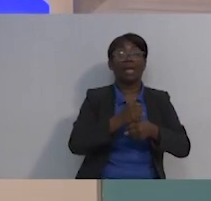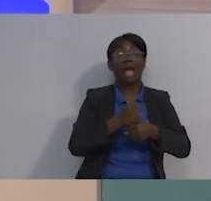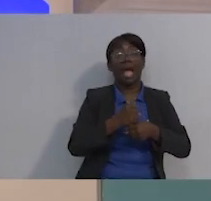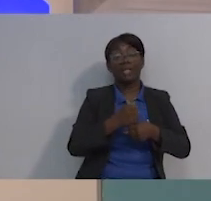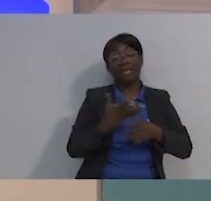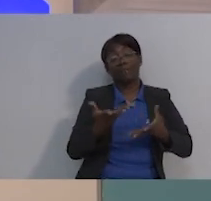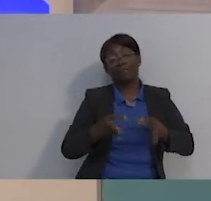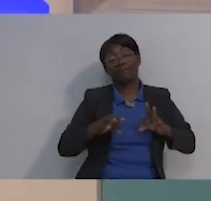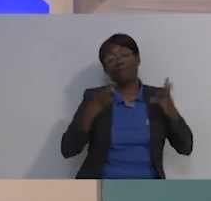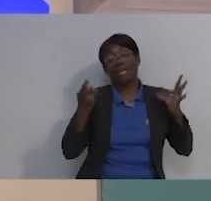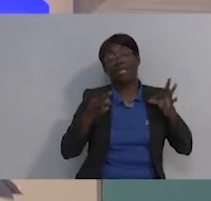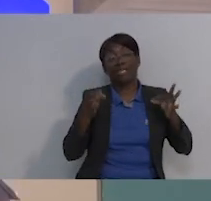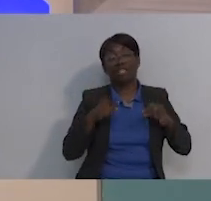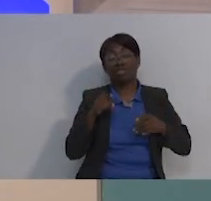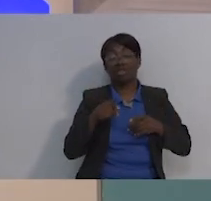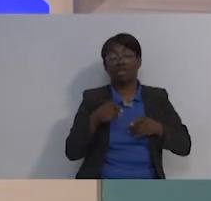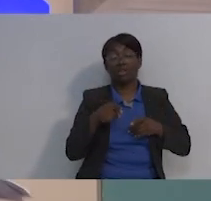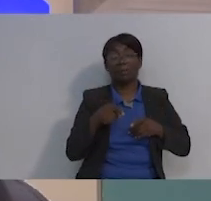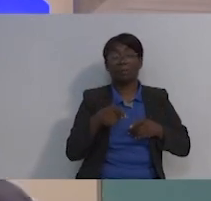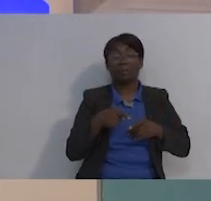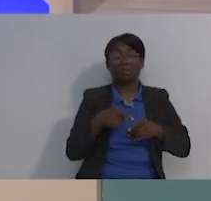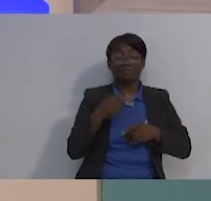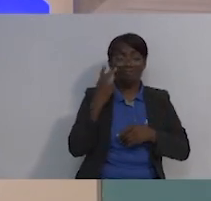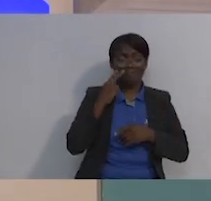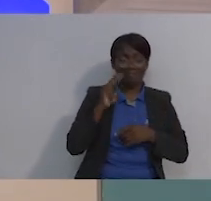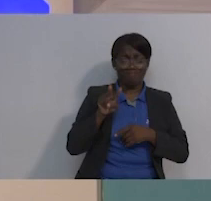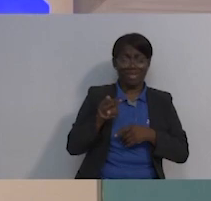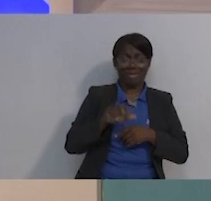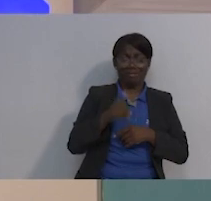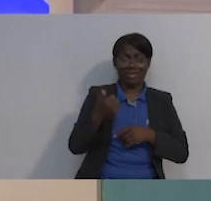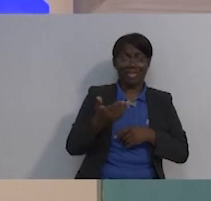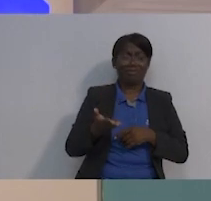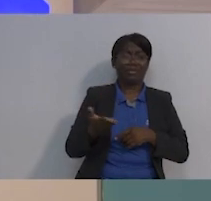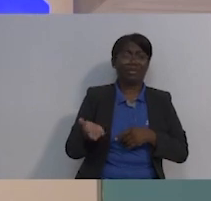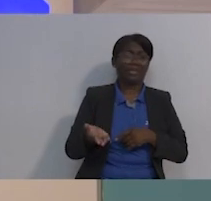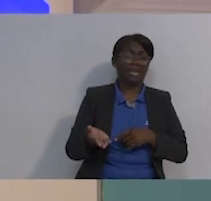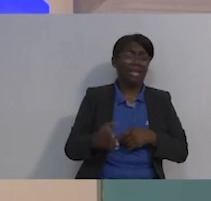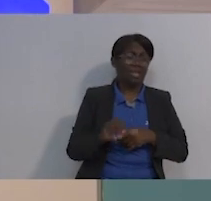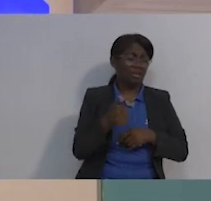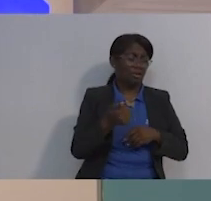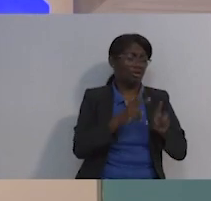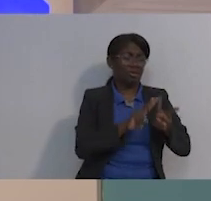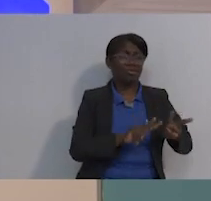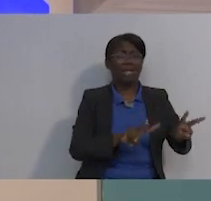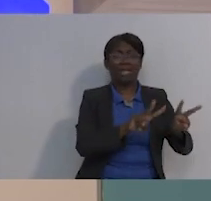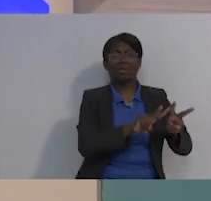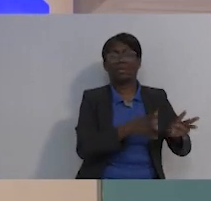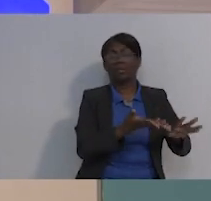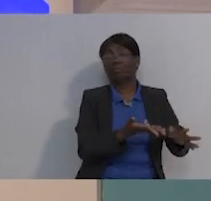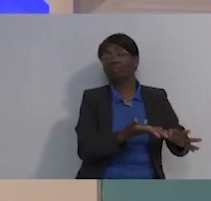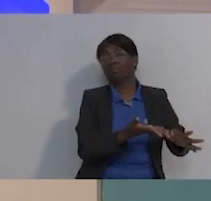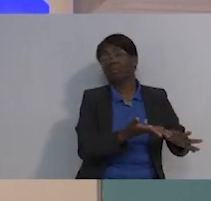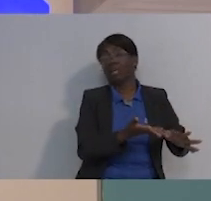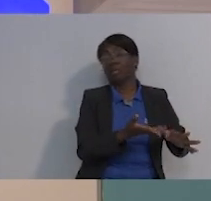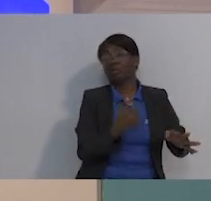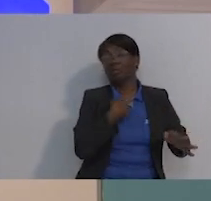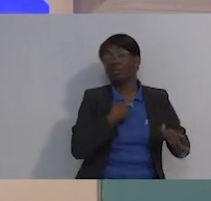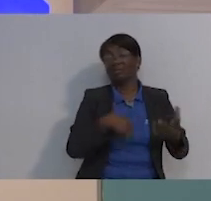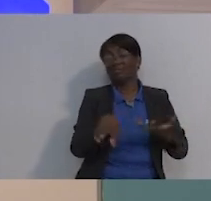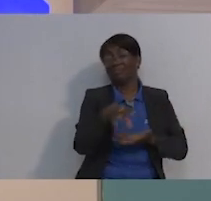vemos otros valores. Entonces ahí a veces, bueno, estos momentos, yo también cuando lo pensé, y que